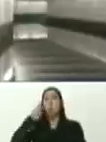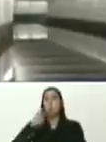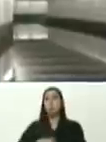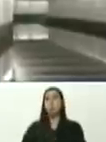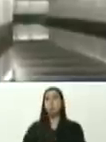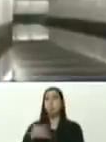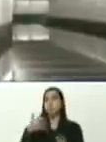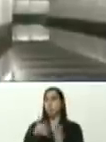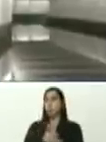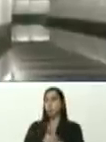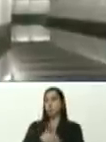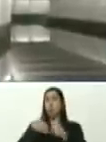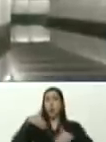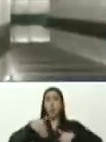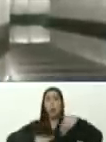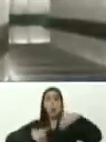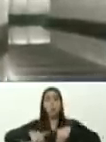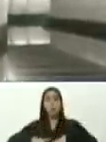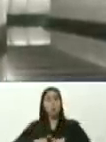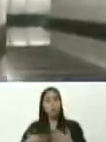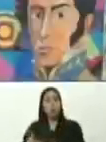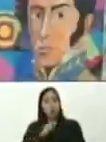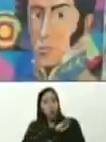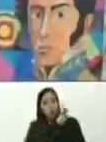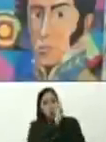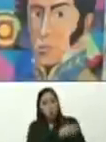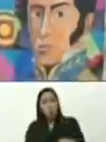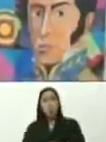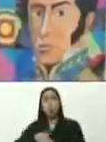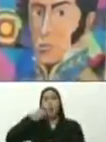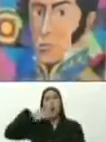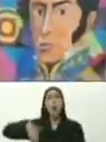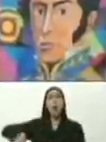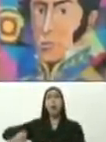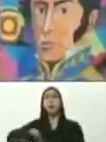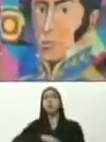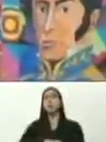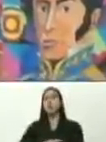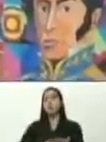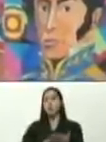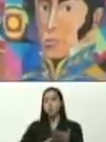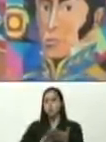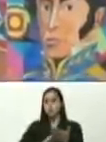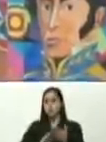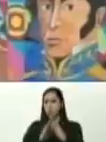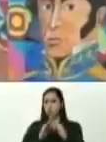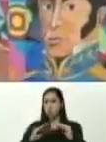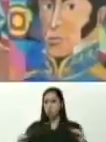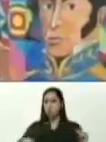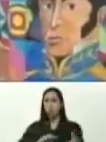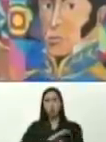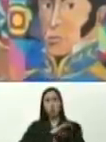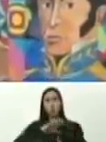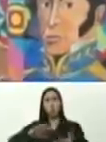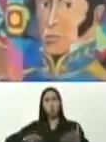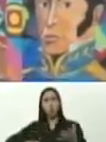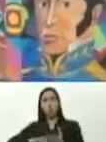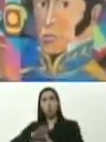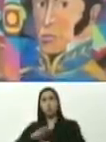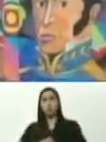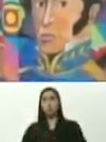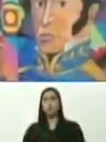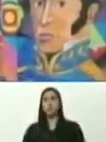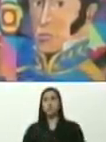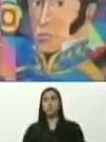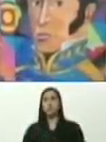por el pueblo, en votaciones, es el poder popular, para resolver, todos los asuntos, no sé si tienen